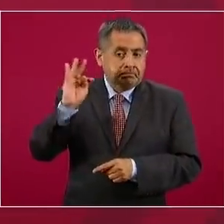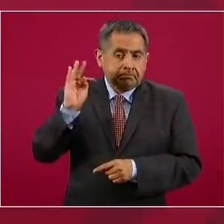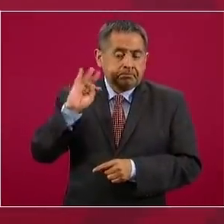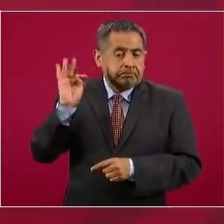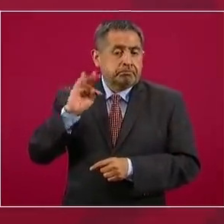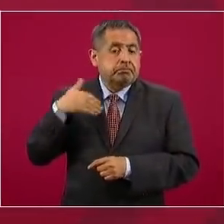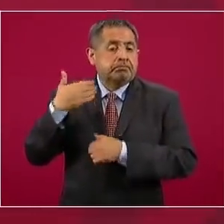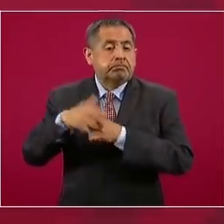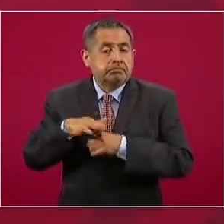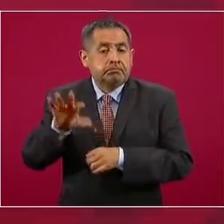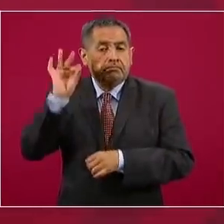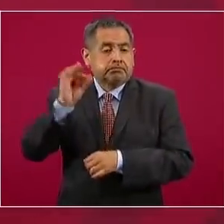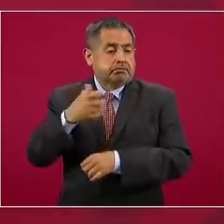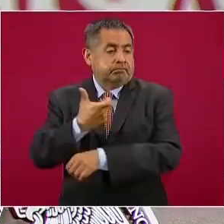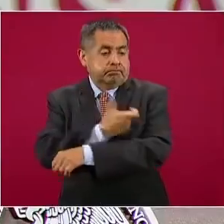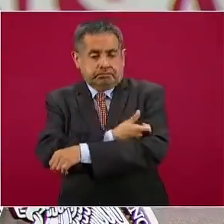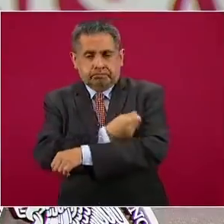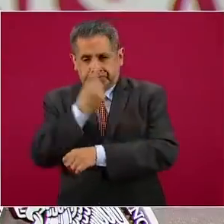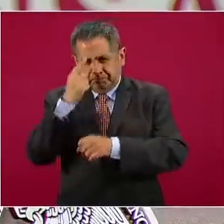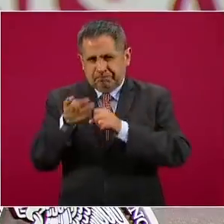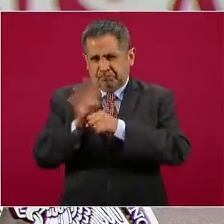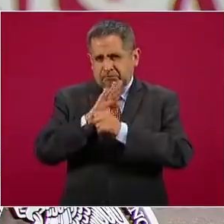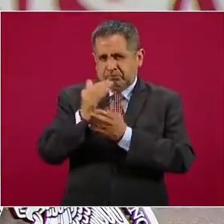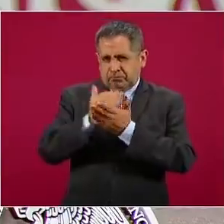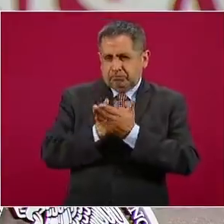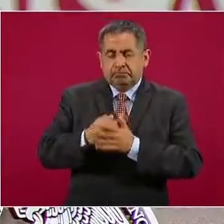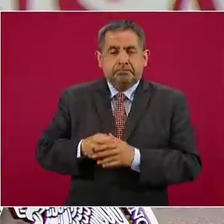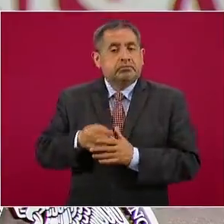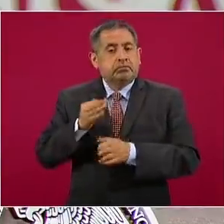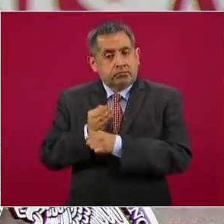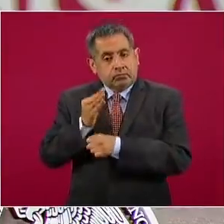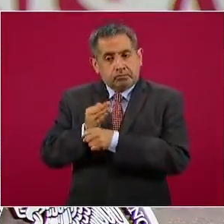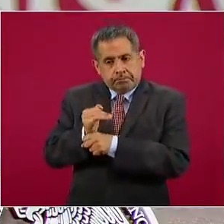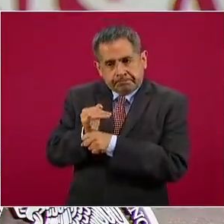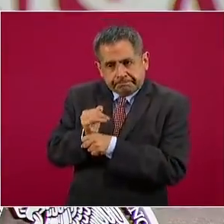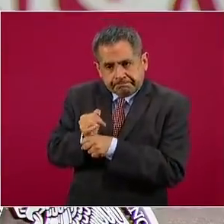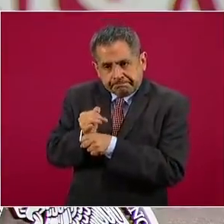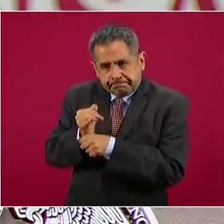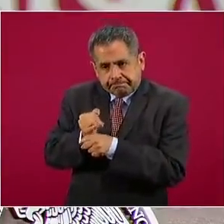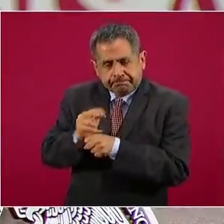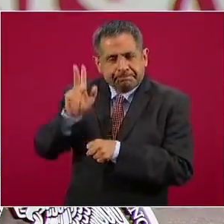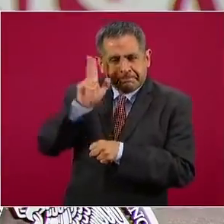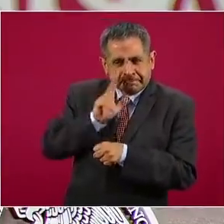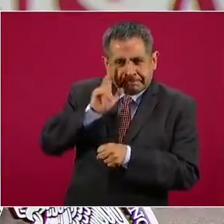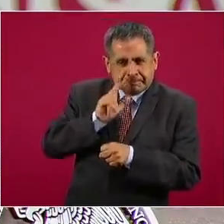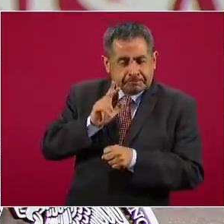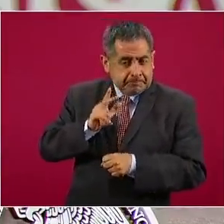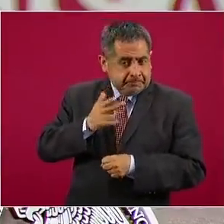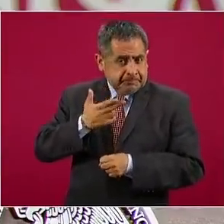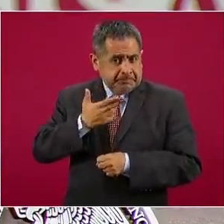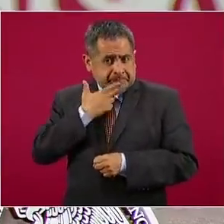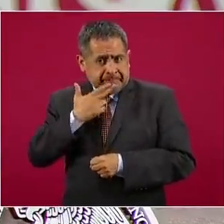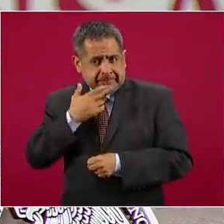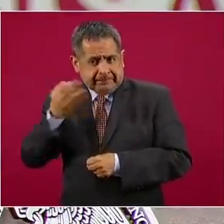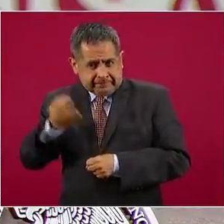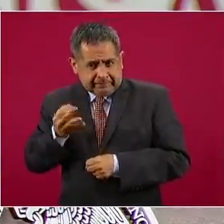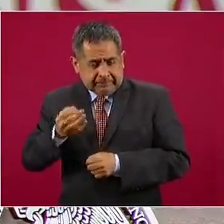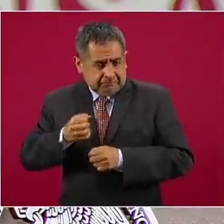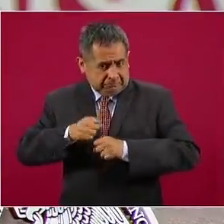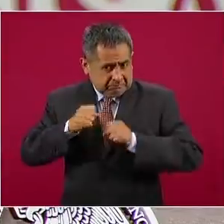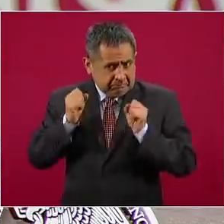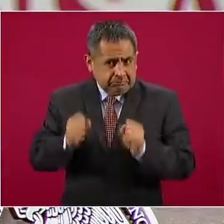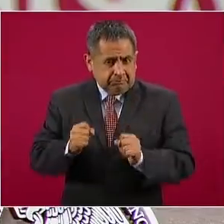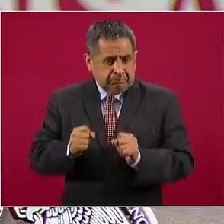la COVID-19. Es un estudio que busca comprobar la eficacia, la seguridad, la